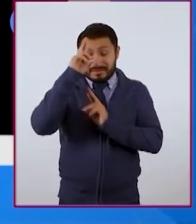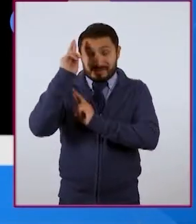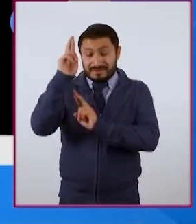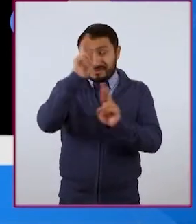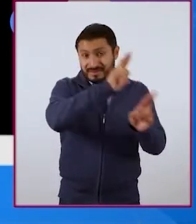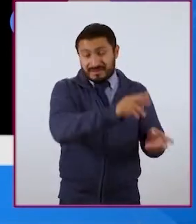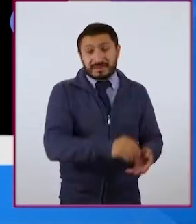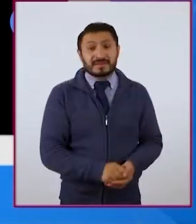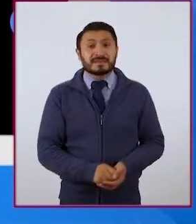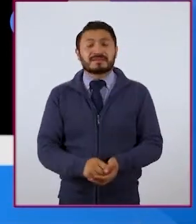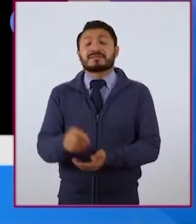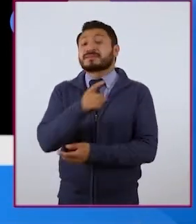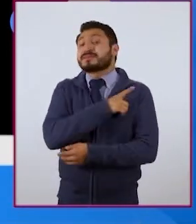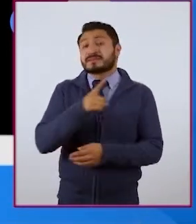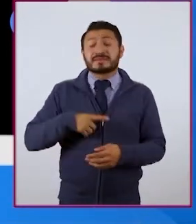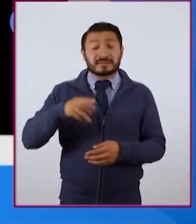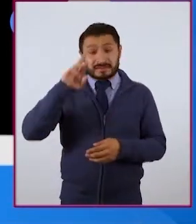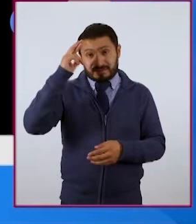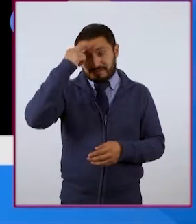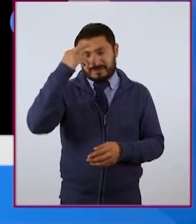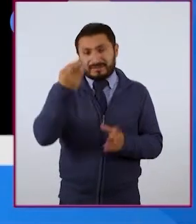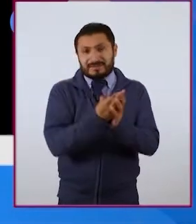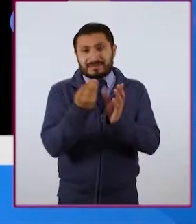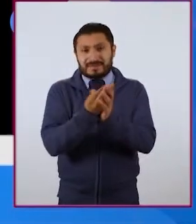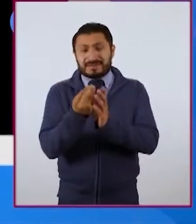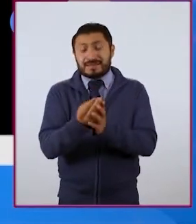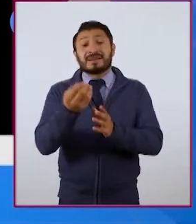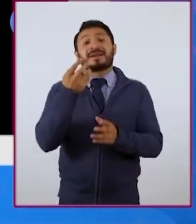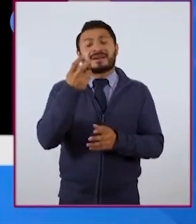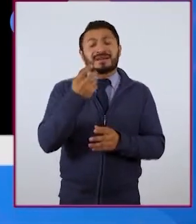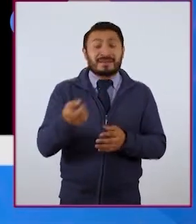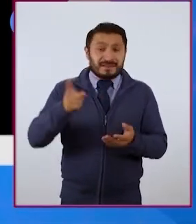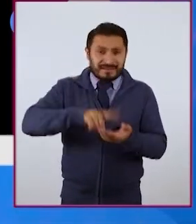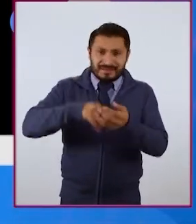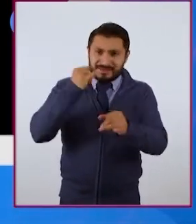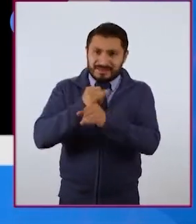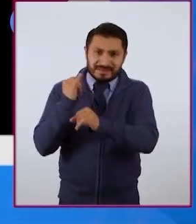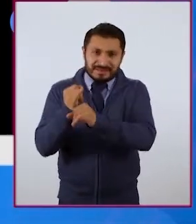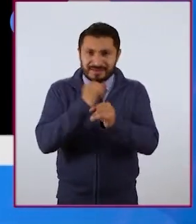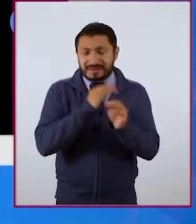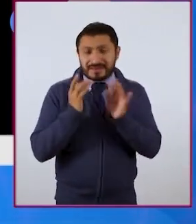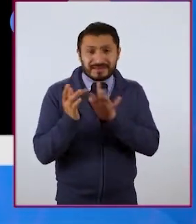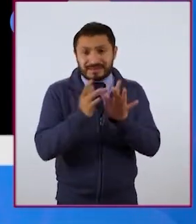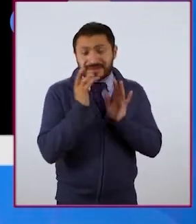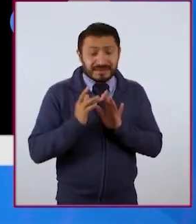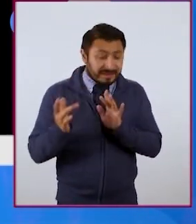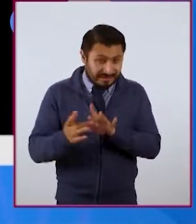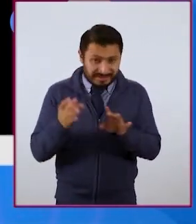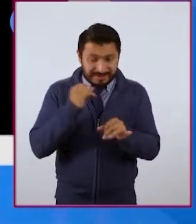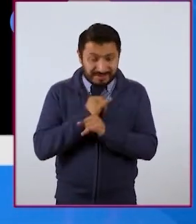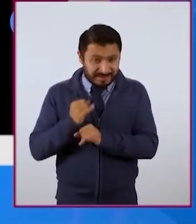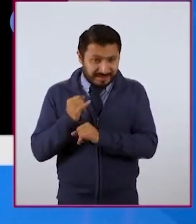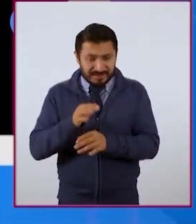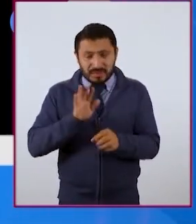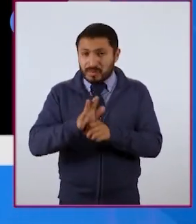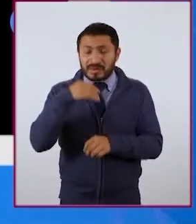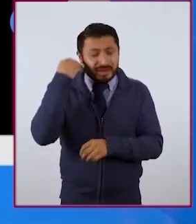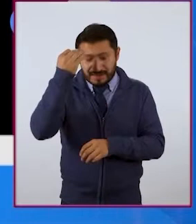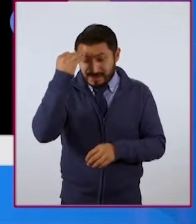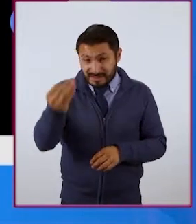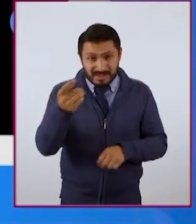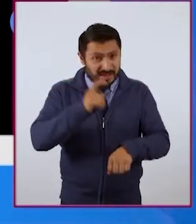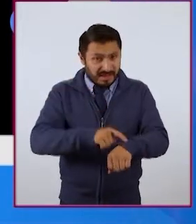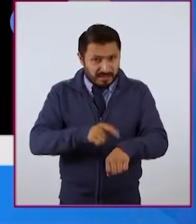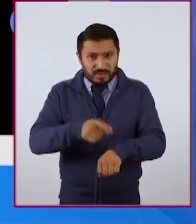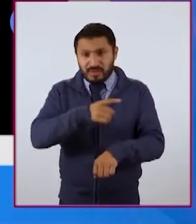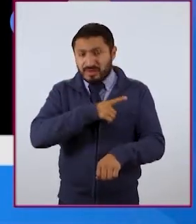Tenemos que tener en cuenta la privacidad y la intimidad en redes sociales y en general en internet, a partir de cualquier momento. Debe estar